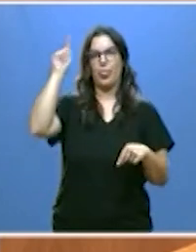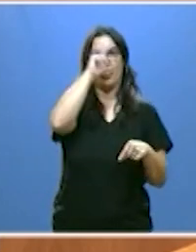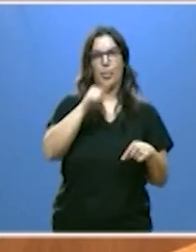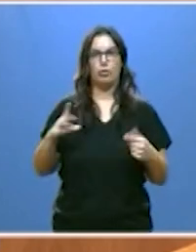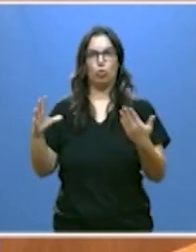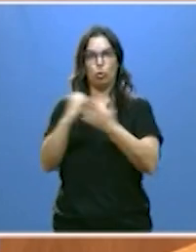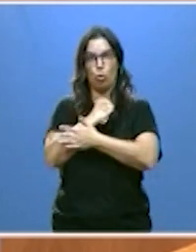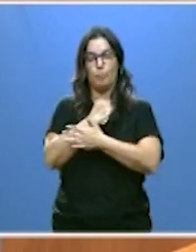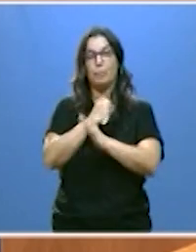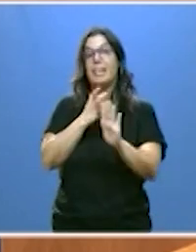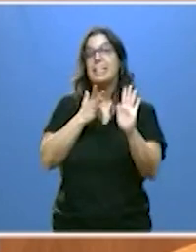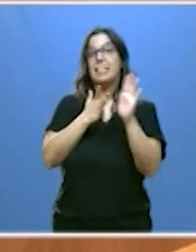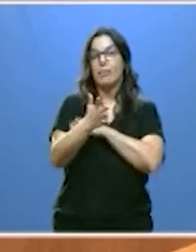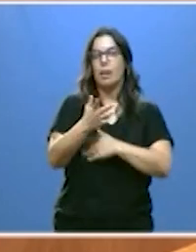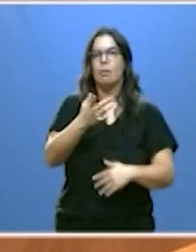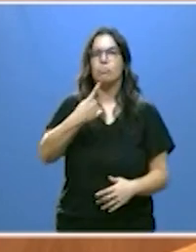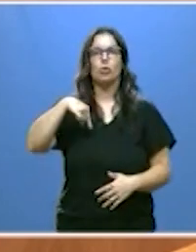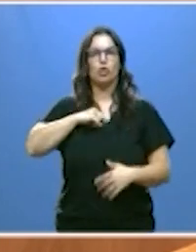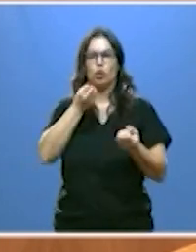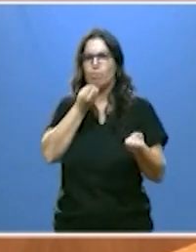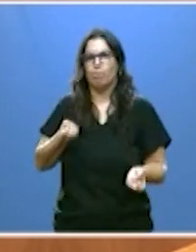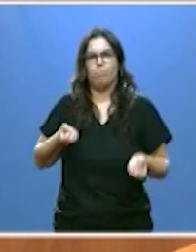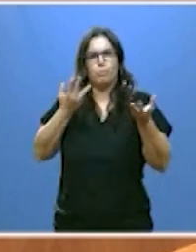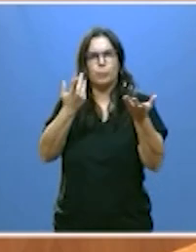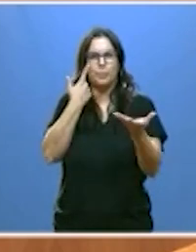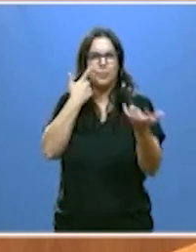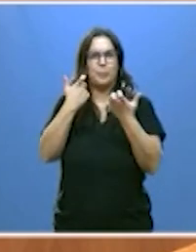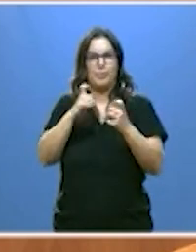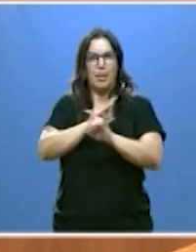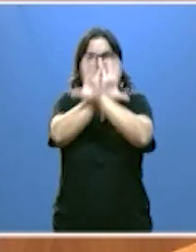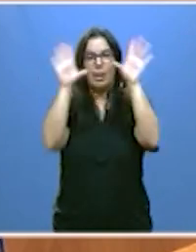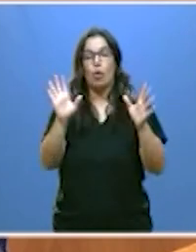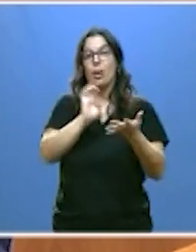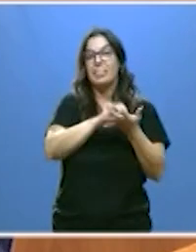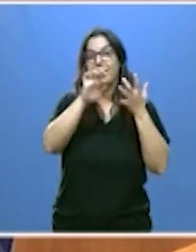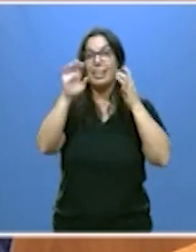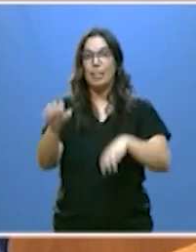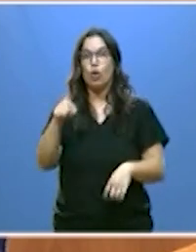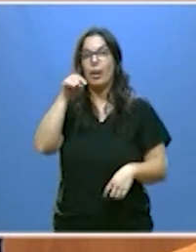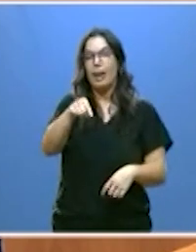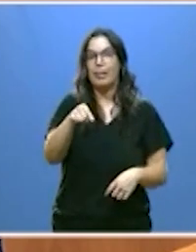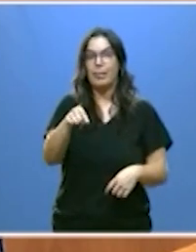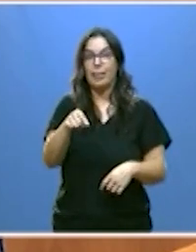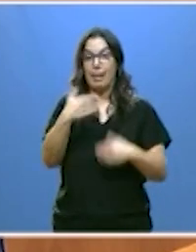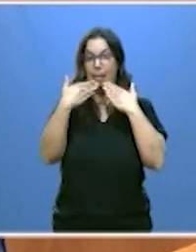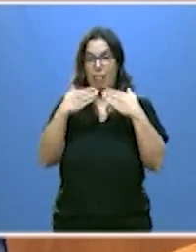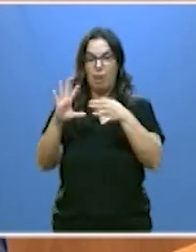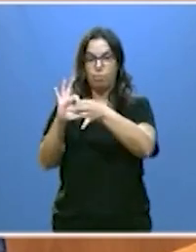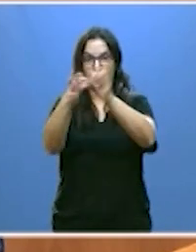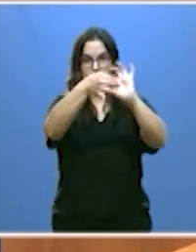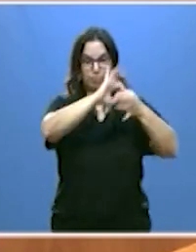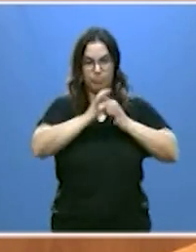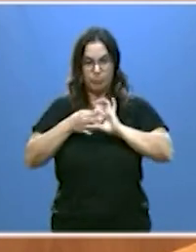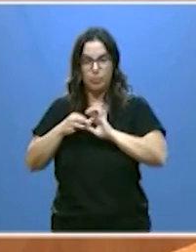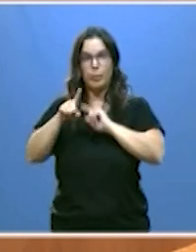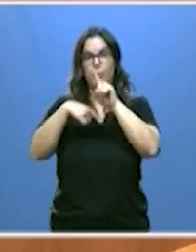con ello, señorías, expresamos una evidencia indudable que Castilla y León fue el aglutinante de la confluencia